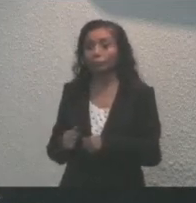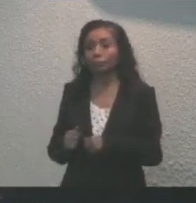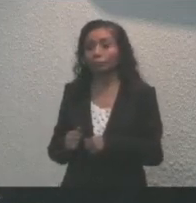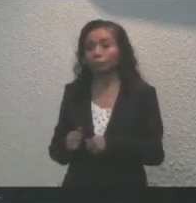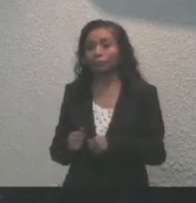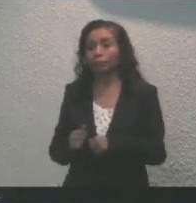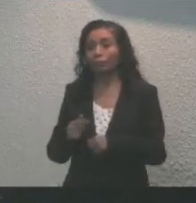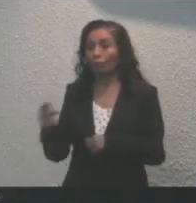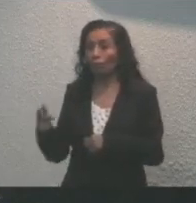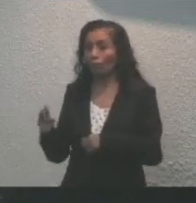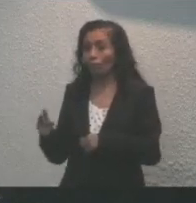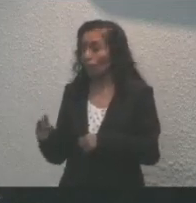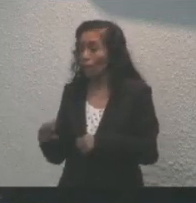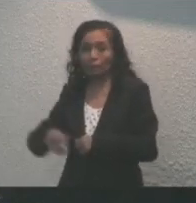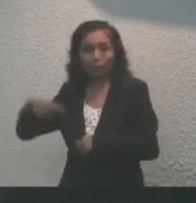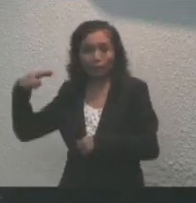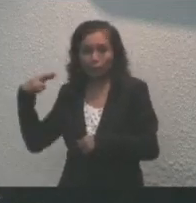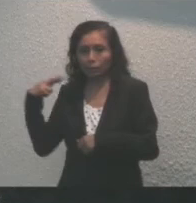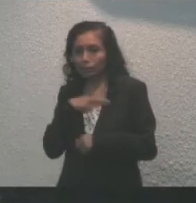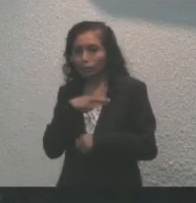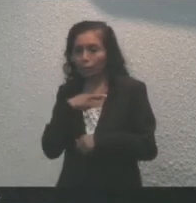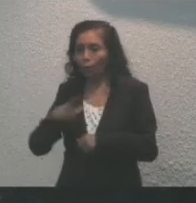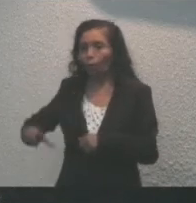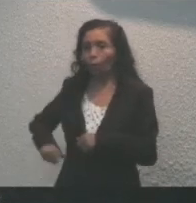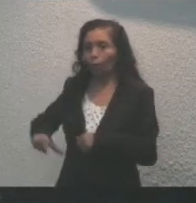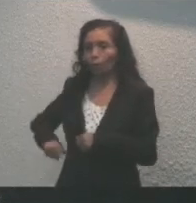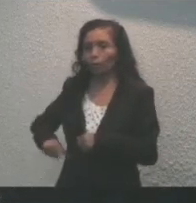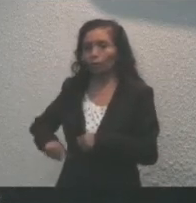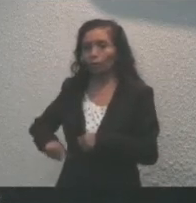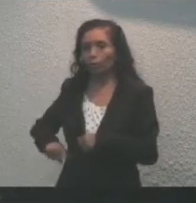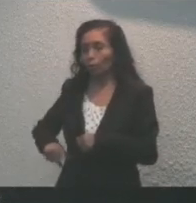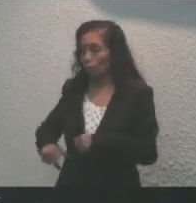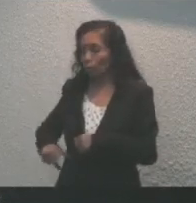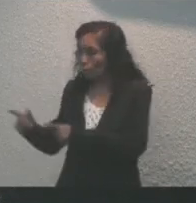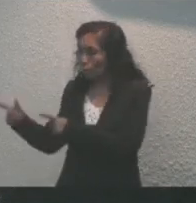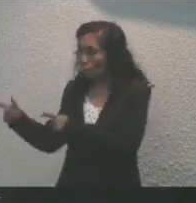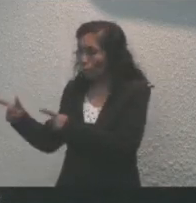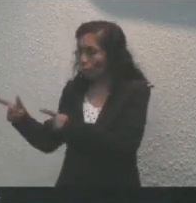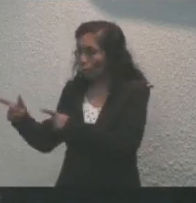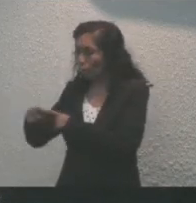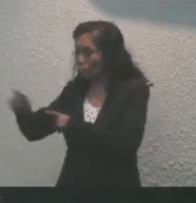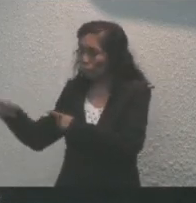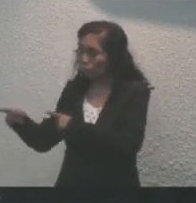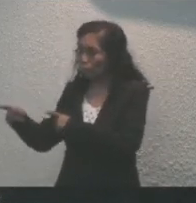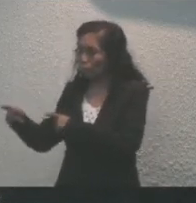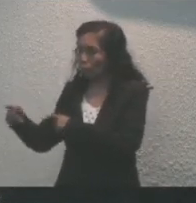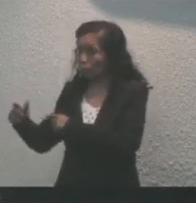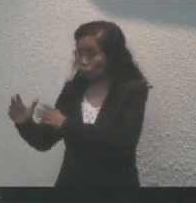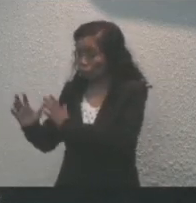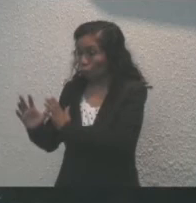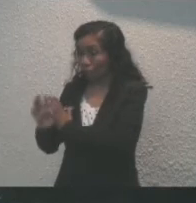La respuesta fue inmediata. El gobierno aportó el parque y los empresarios el capital